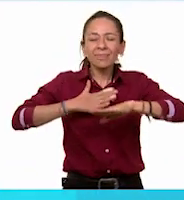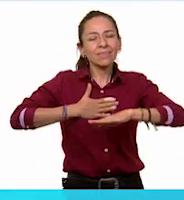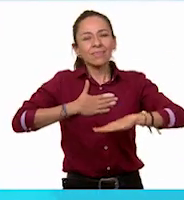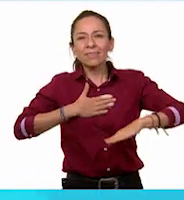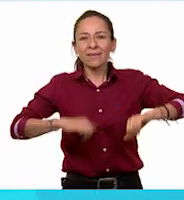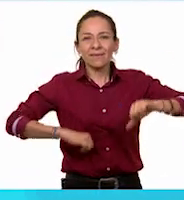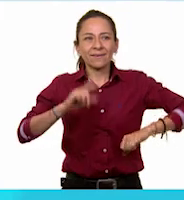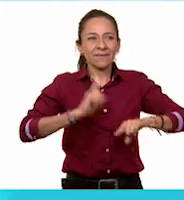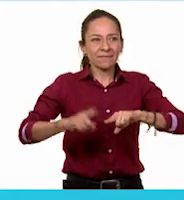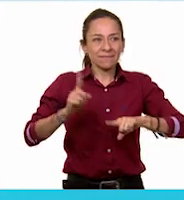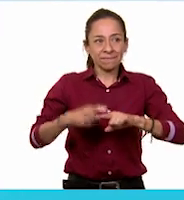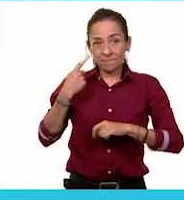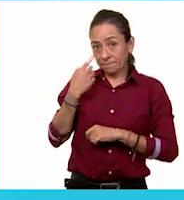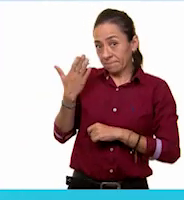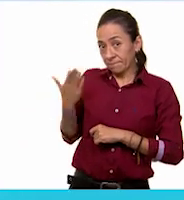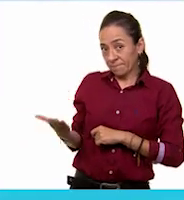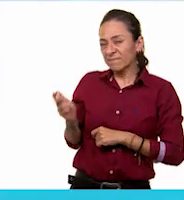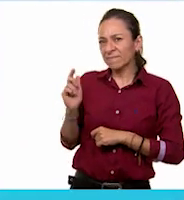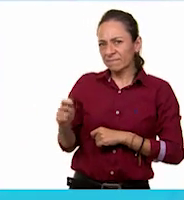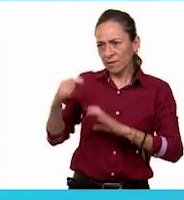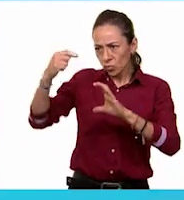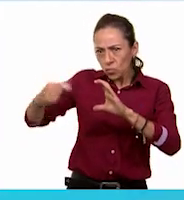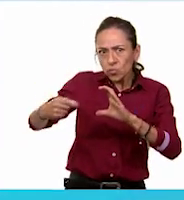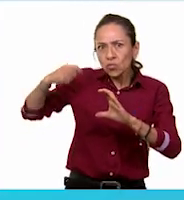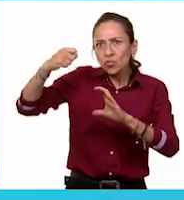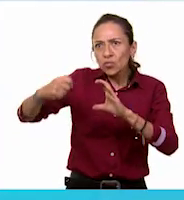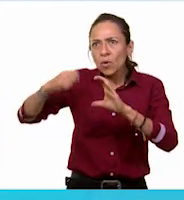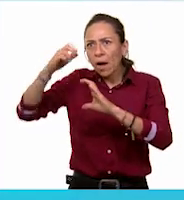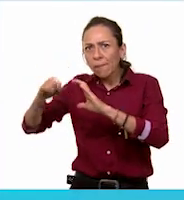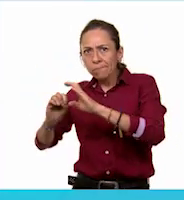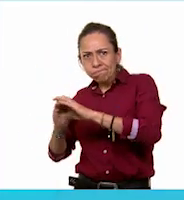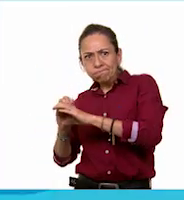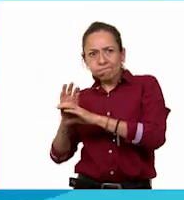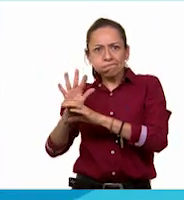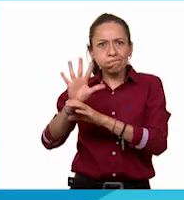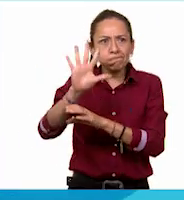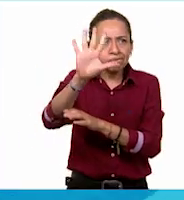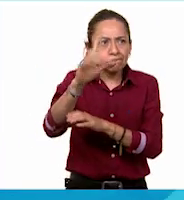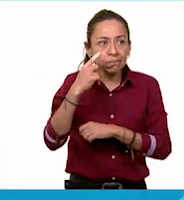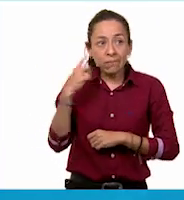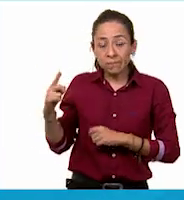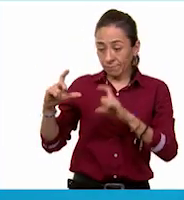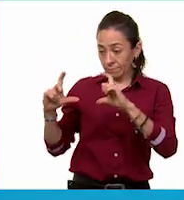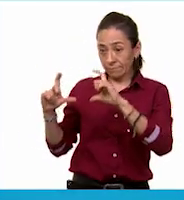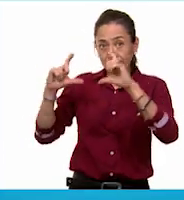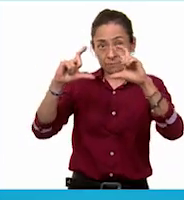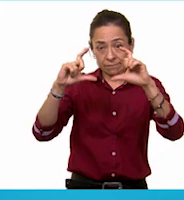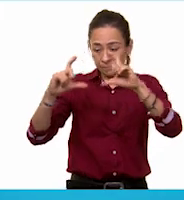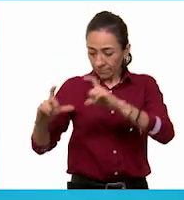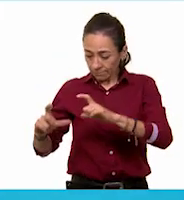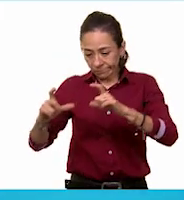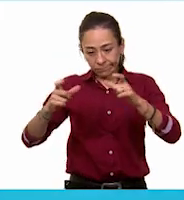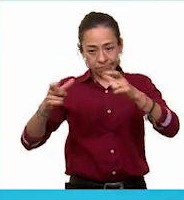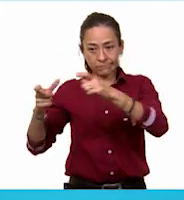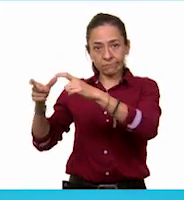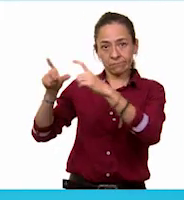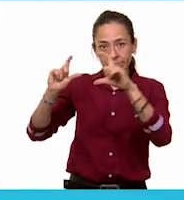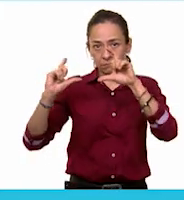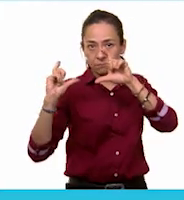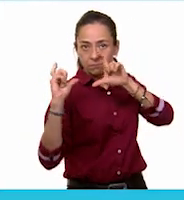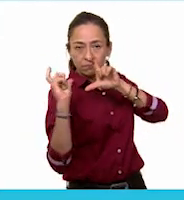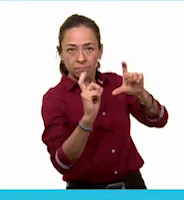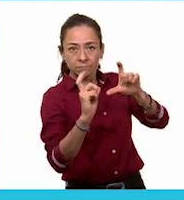proyector. Aquí en la parte de arriba se ponía esta cinta y aquí se ponía un